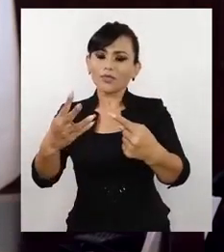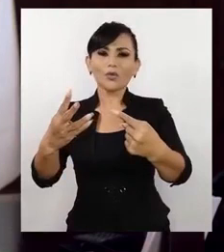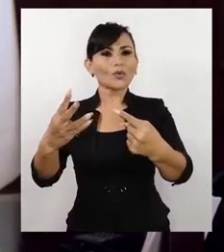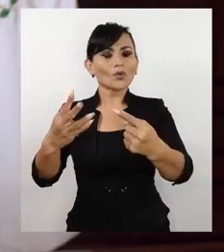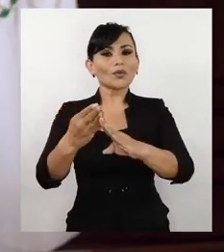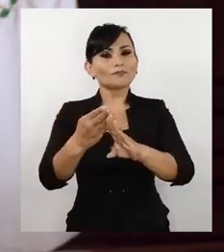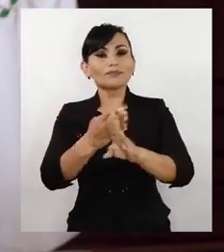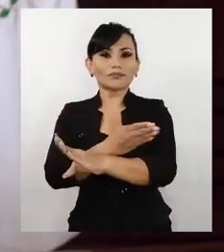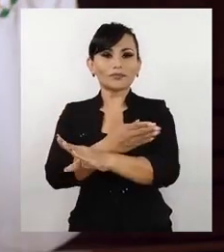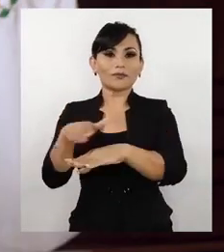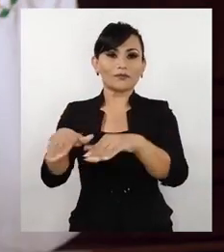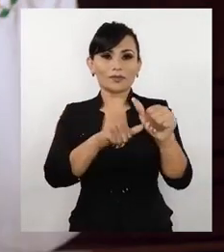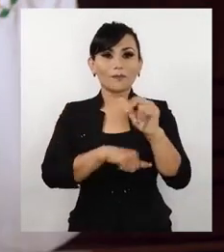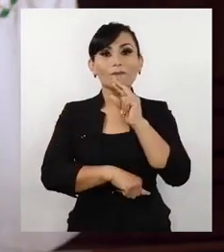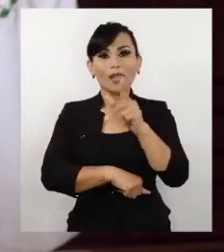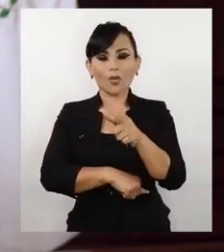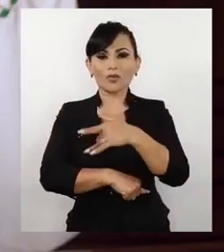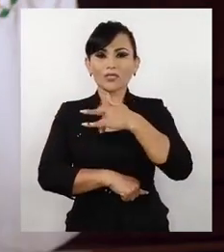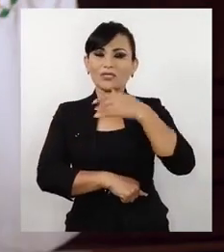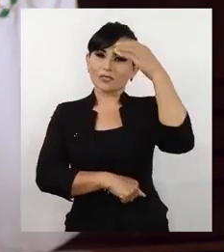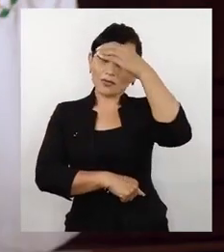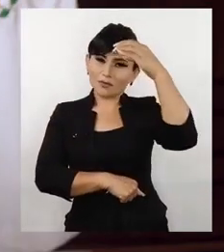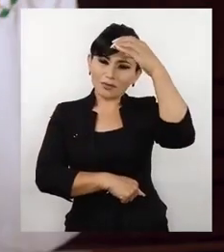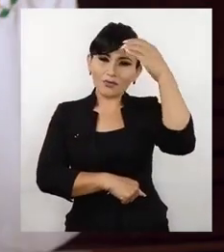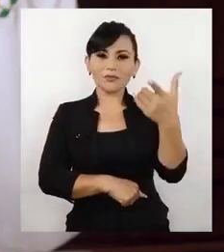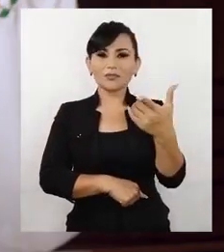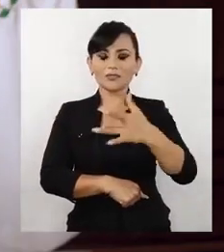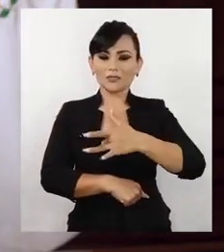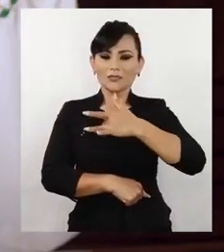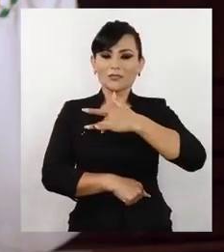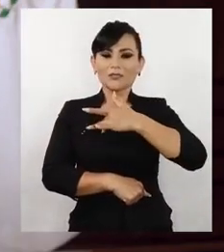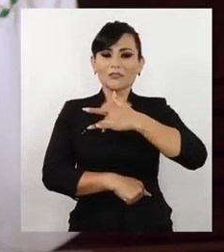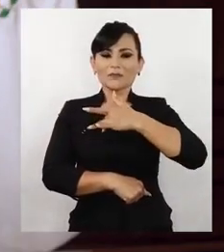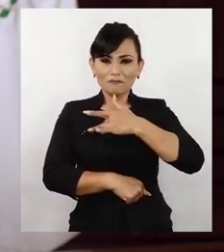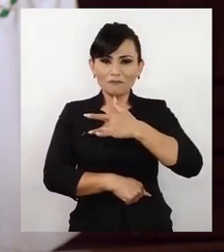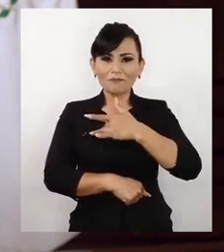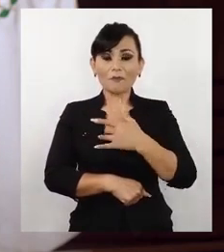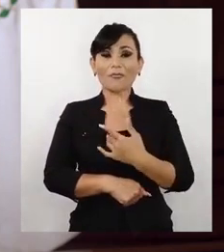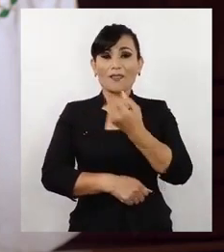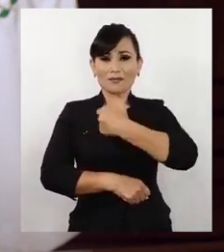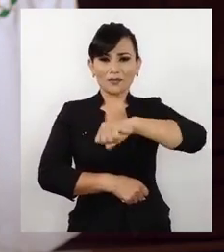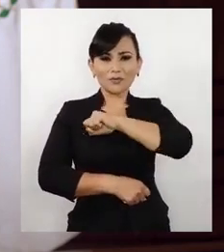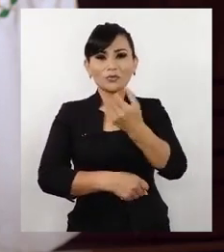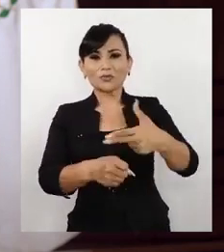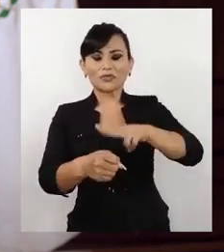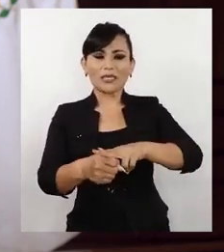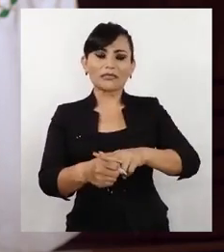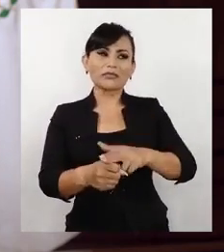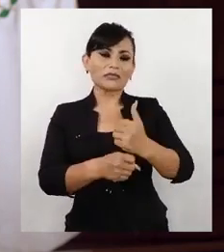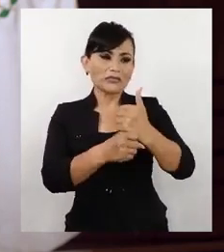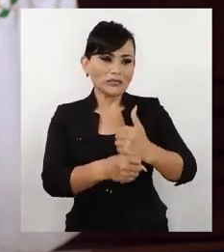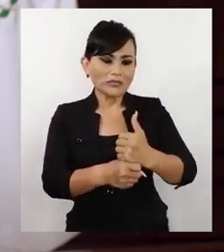atendido de tu lado está ser consciente del nivel de riesgo que enfrentas en presencia del